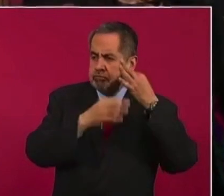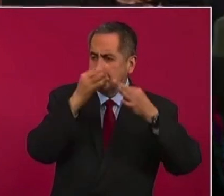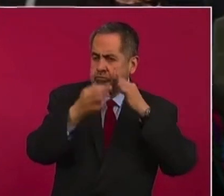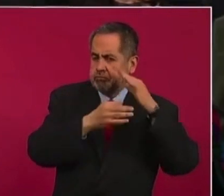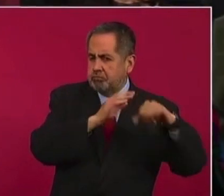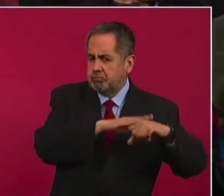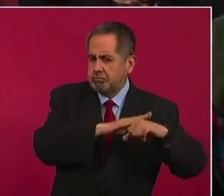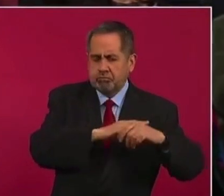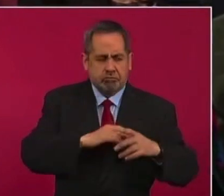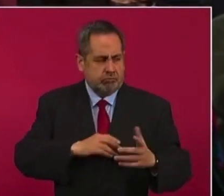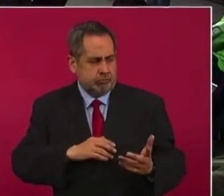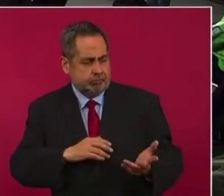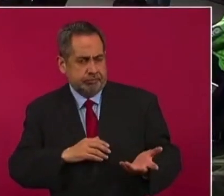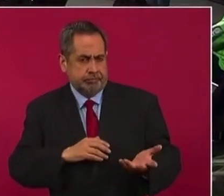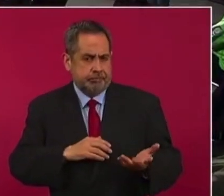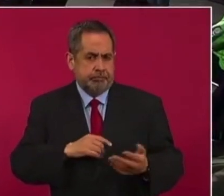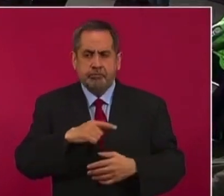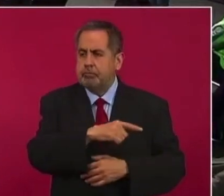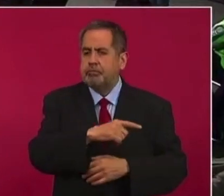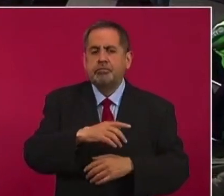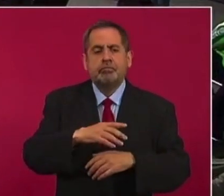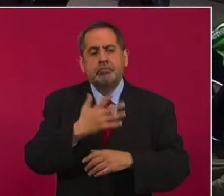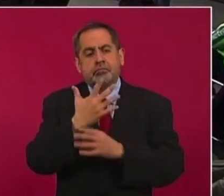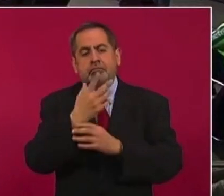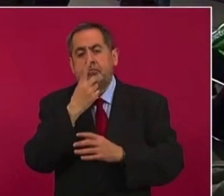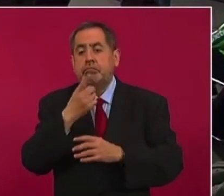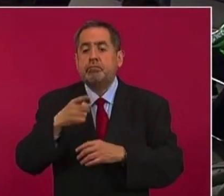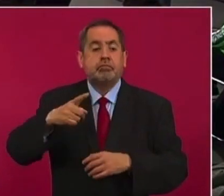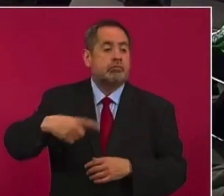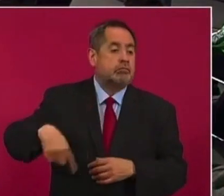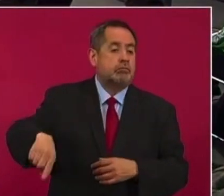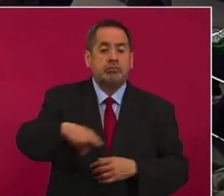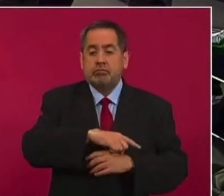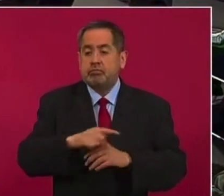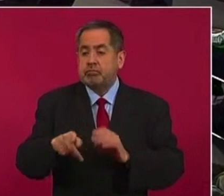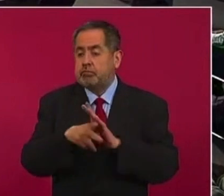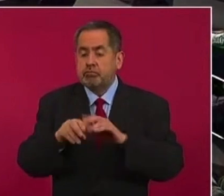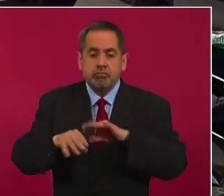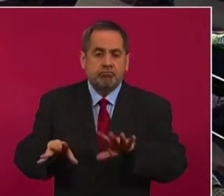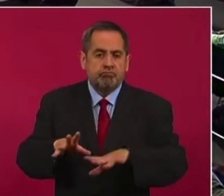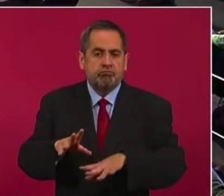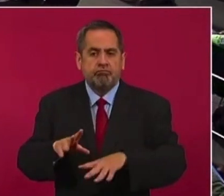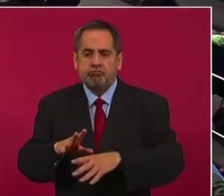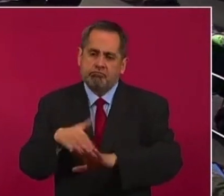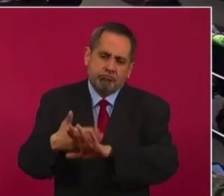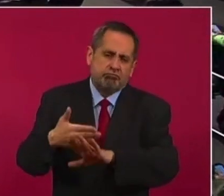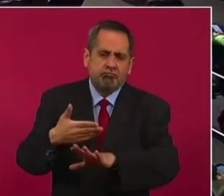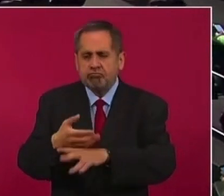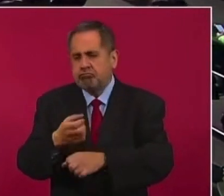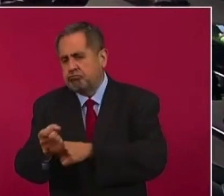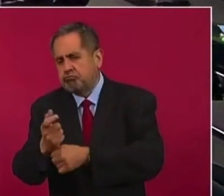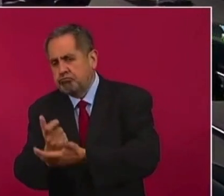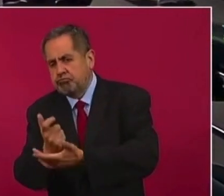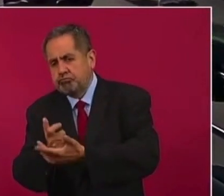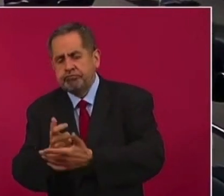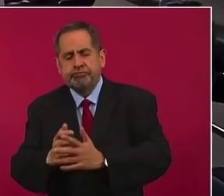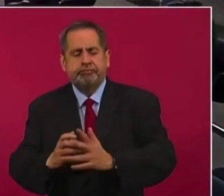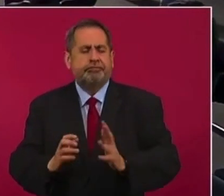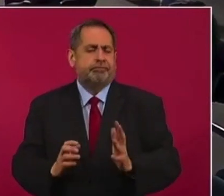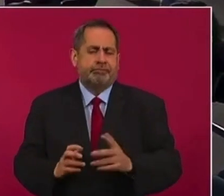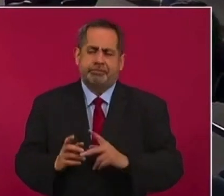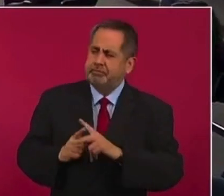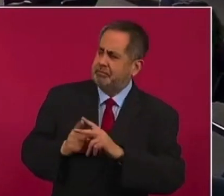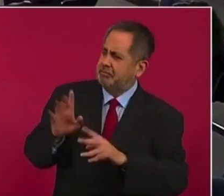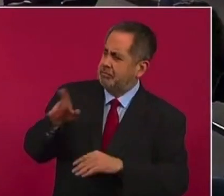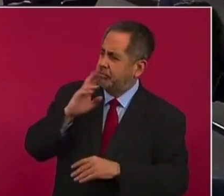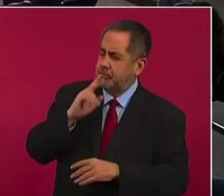son continuas amenazas, asesinatos contra el gremio y que estas cifras sin duda son preocupantes.